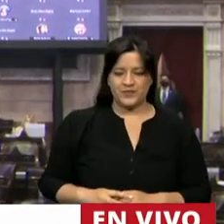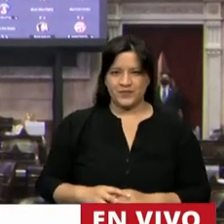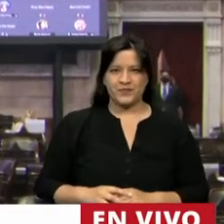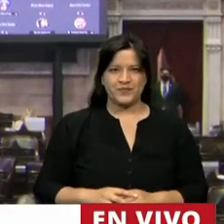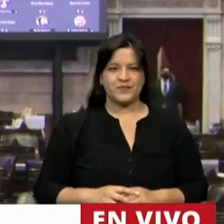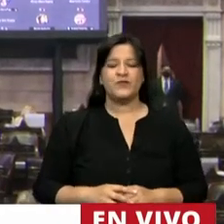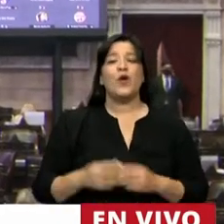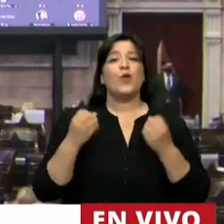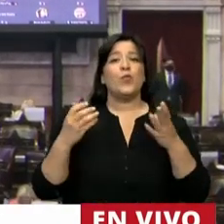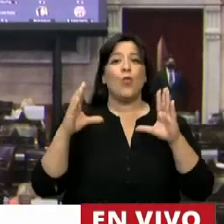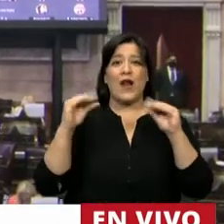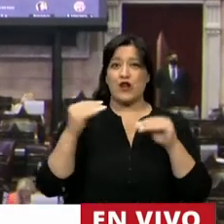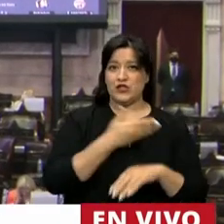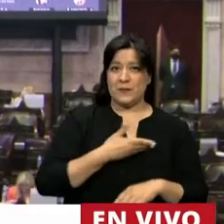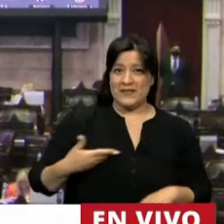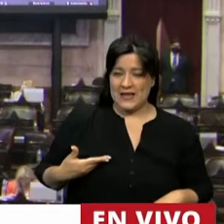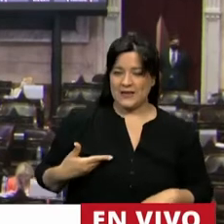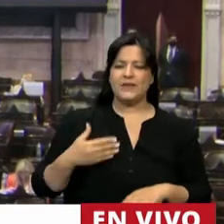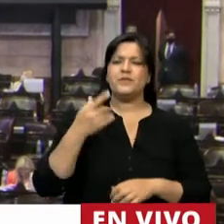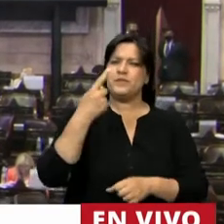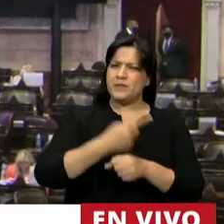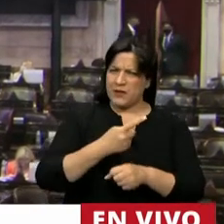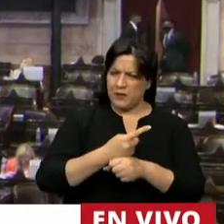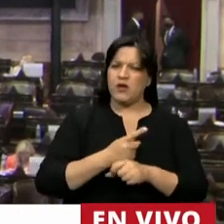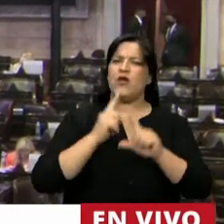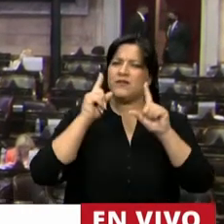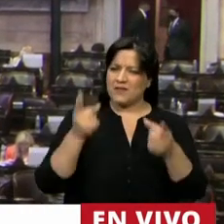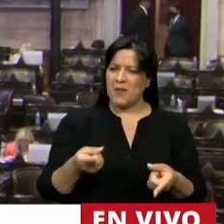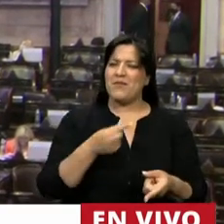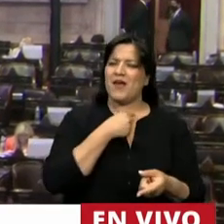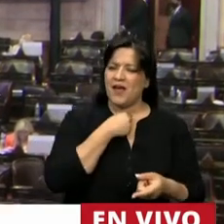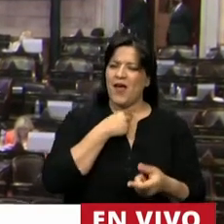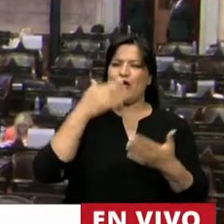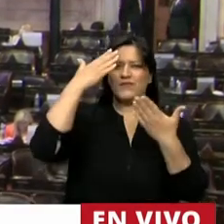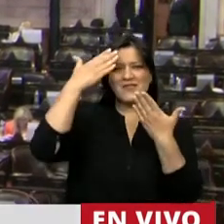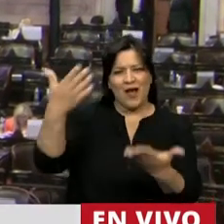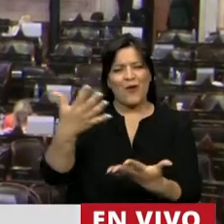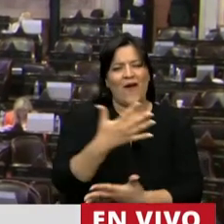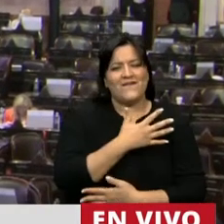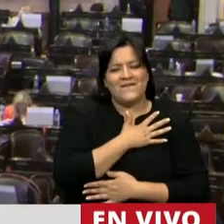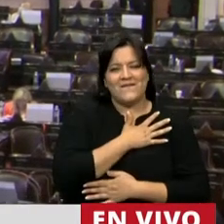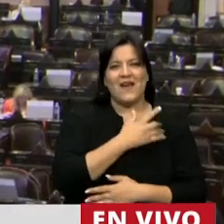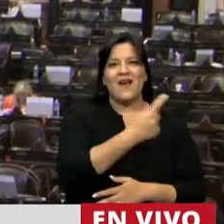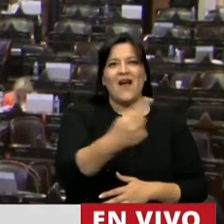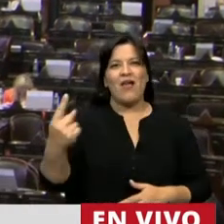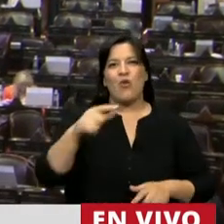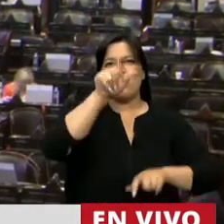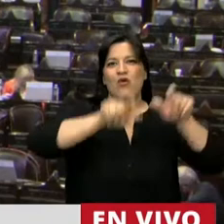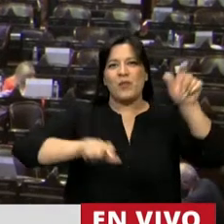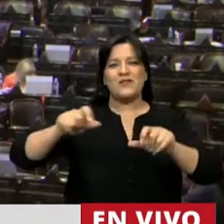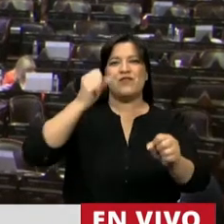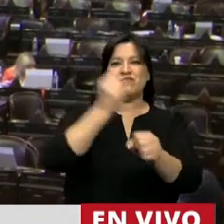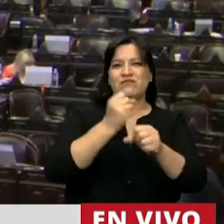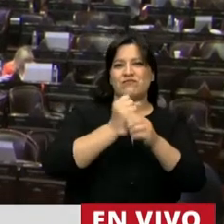Buenas noches, señor presidente. En primer lugar, también quiero dejar un saludo fraterno a cada uno de los trabajadores y